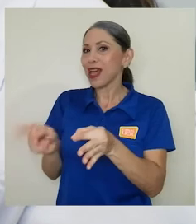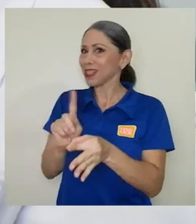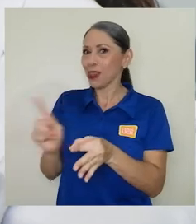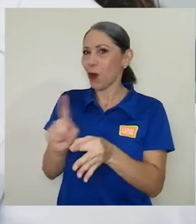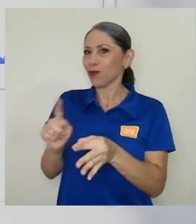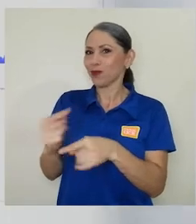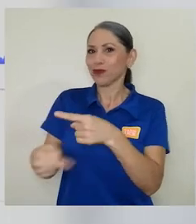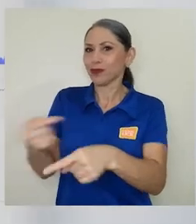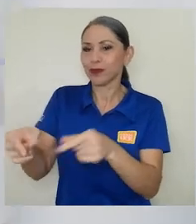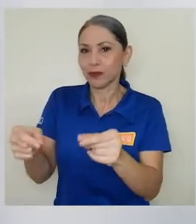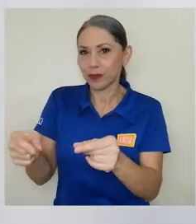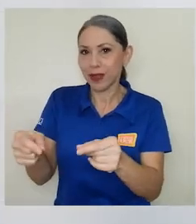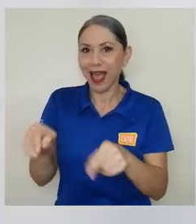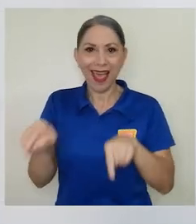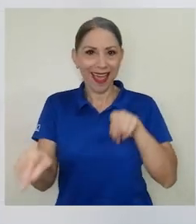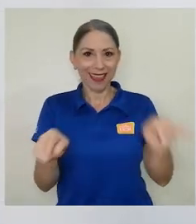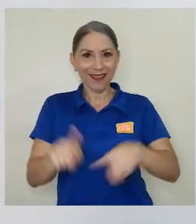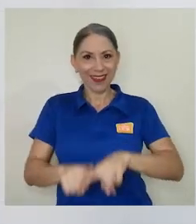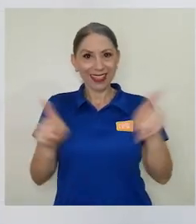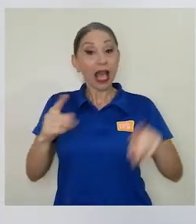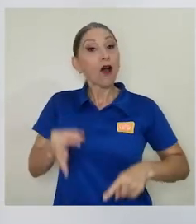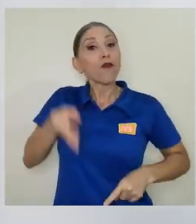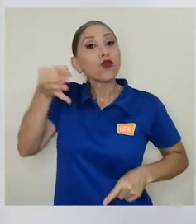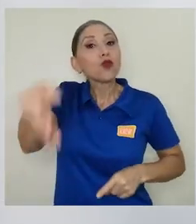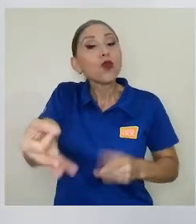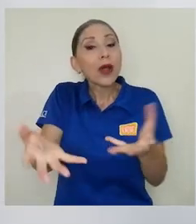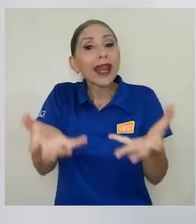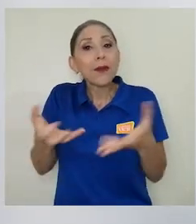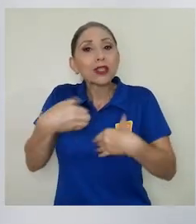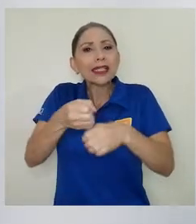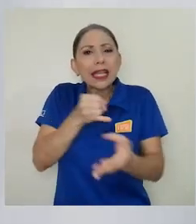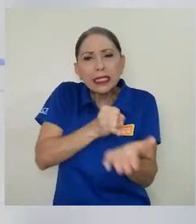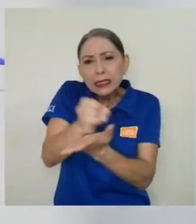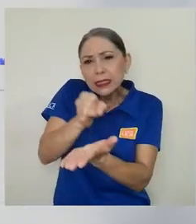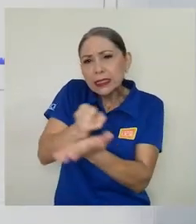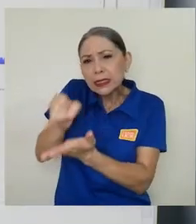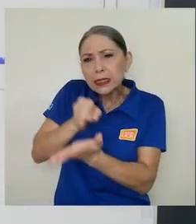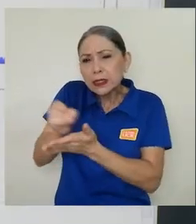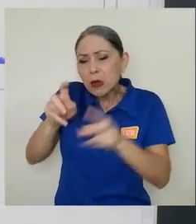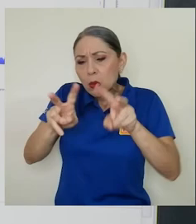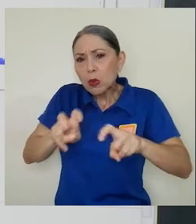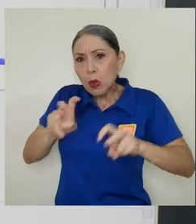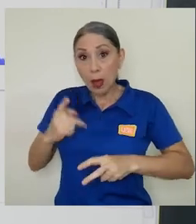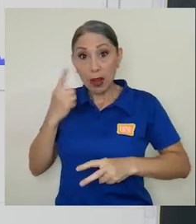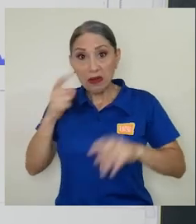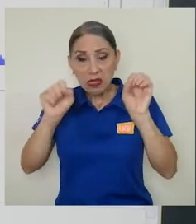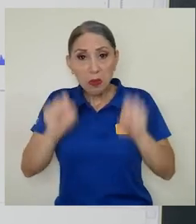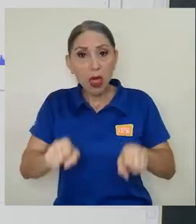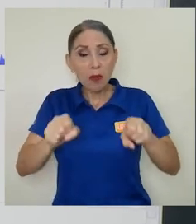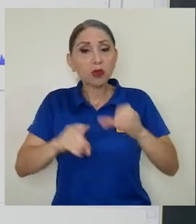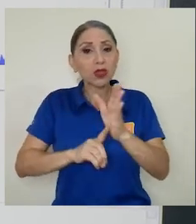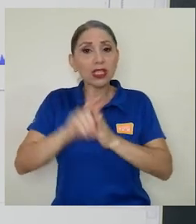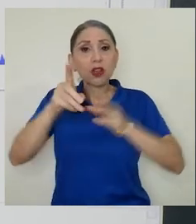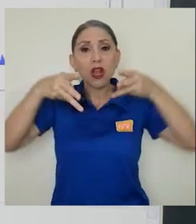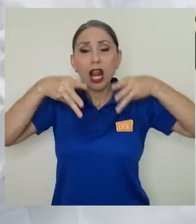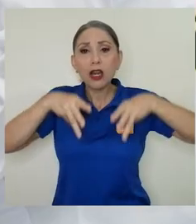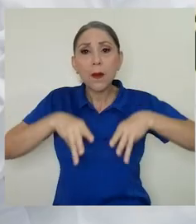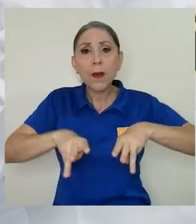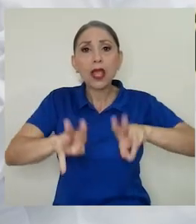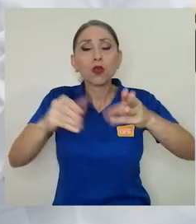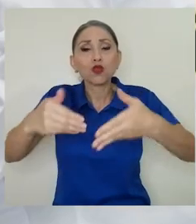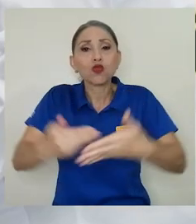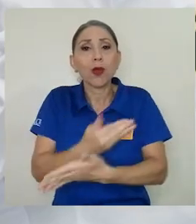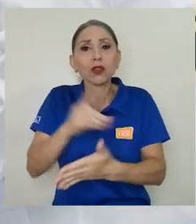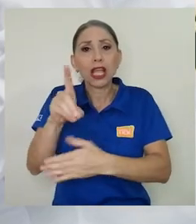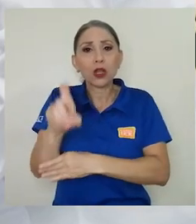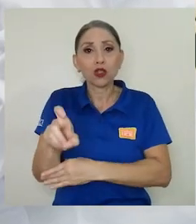transformadas. Entonces nosotros a futuro quisiéramos realizar algunos estudios para ver si podemos desarrollar nuevos métodos de diagnóstico. Para